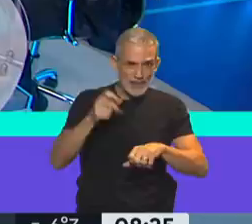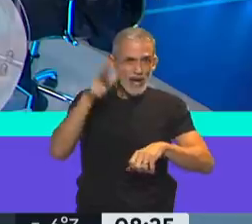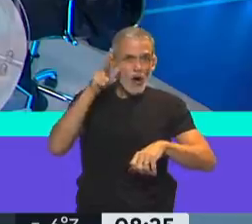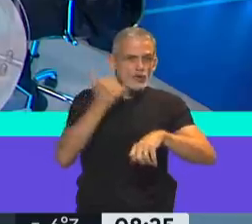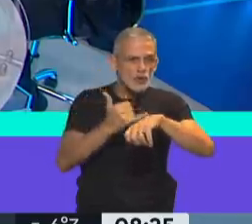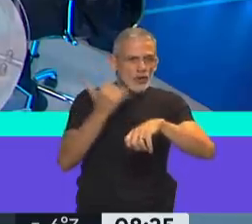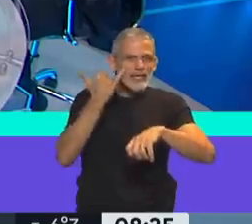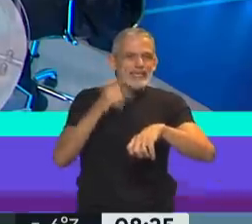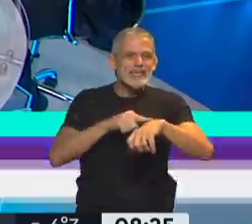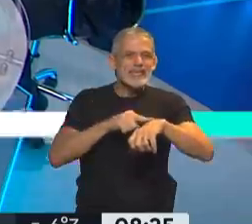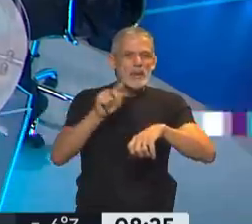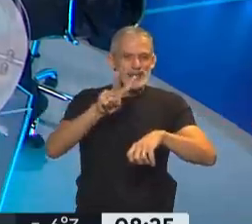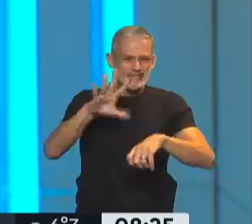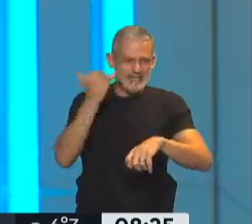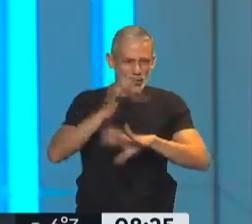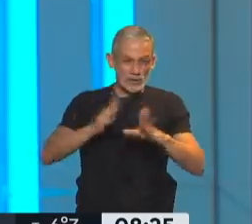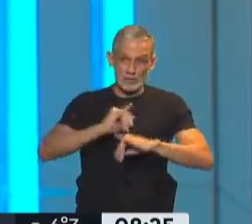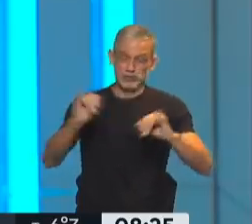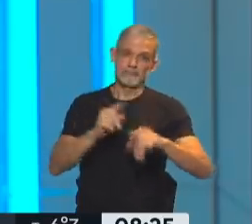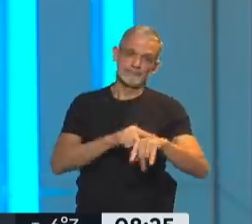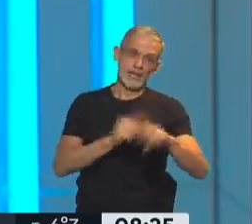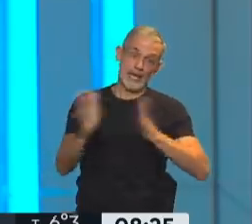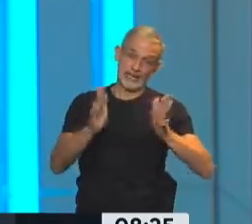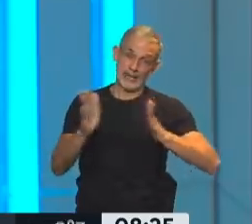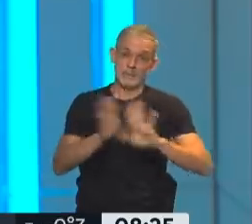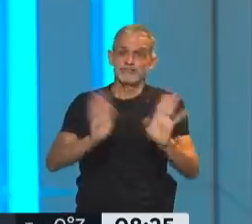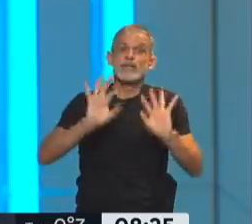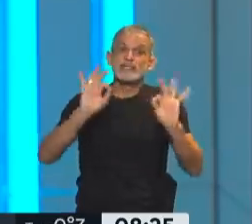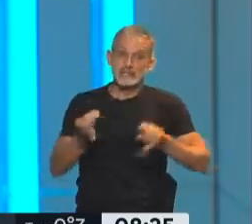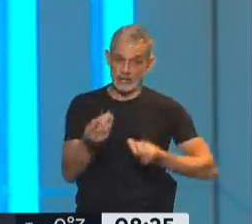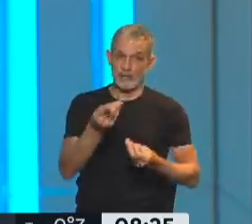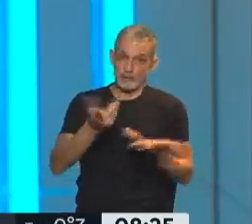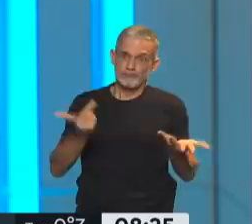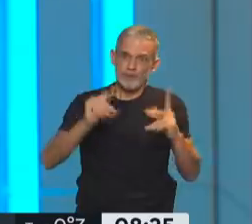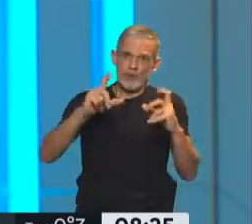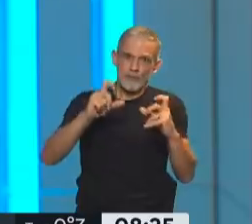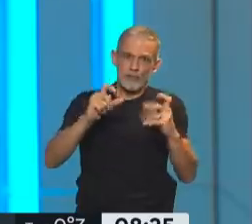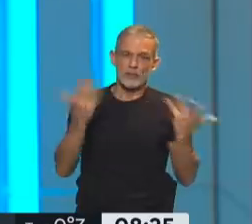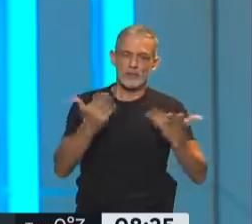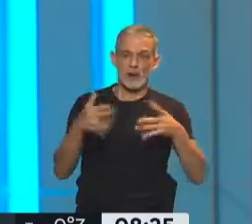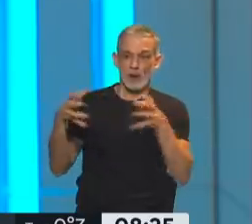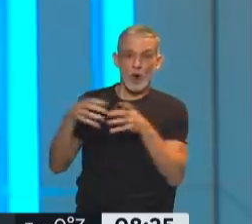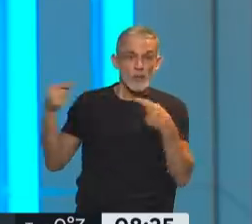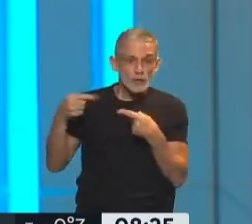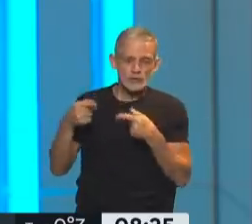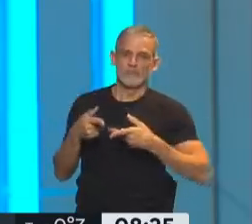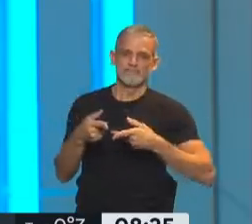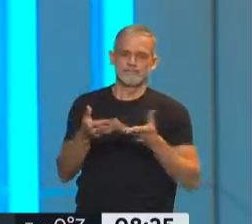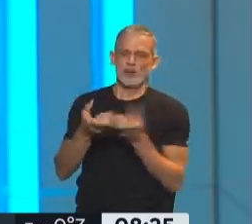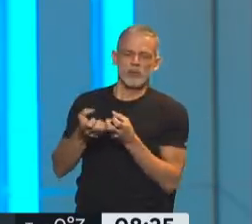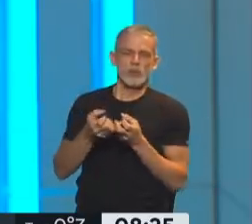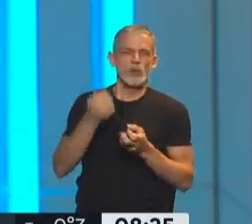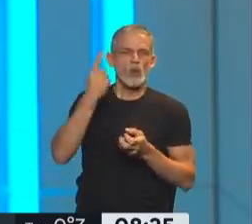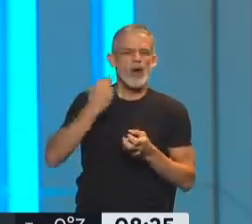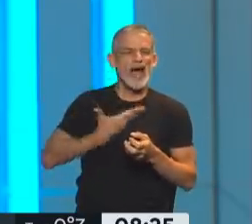y 25. Bueno, lo que decíamos, ahora empieza otra etapa, ¿no? Porque bueno, sabemos que esto obviamente lo va a tomar la oposición. De hecho, Cafiero en la